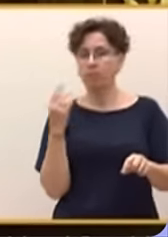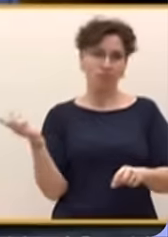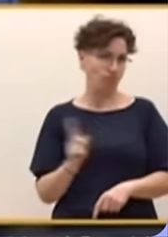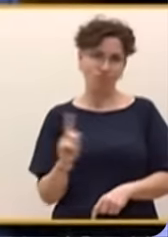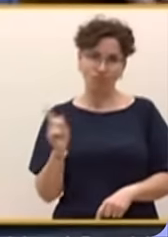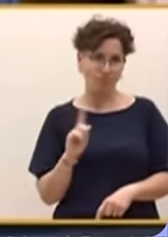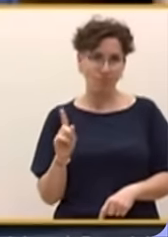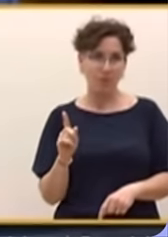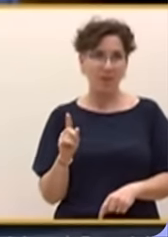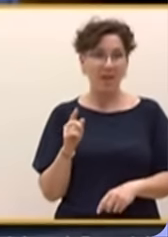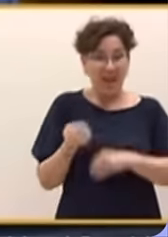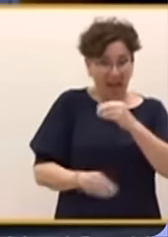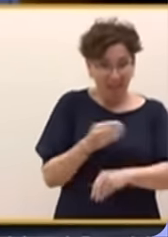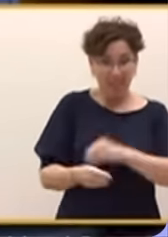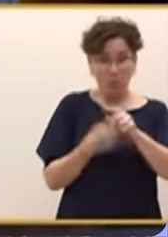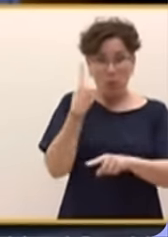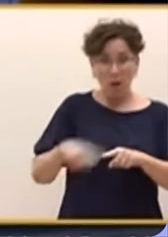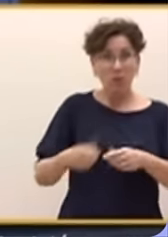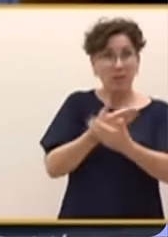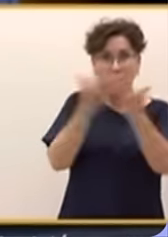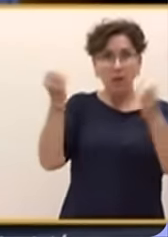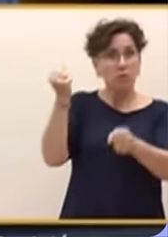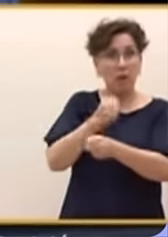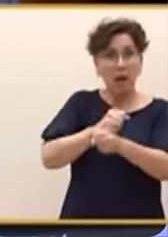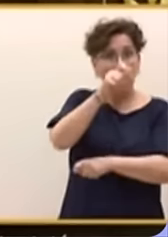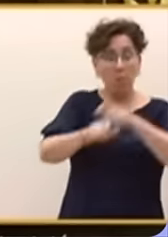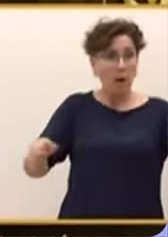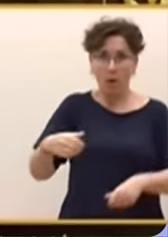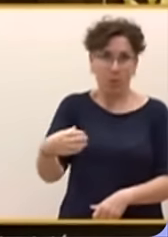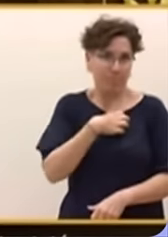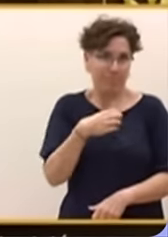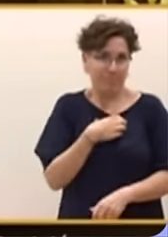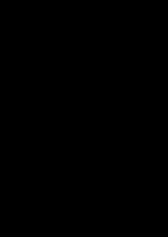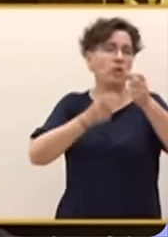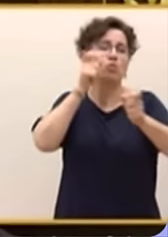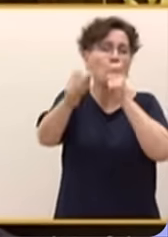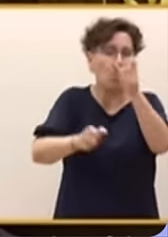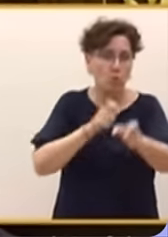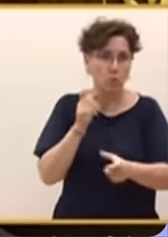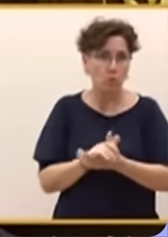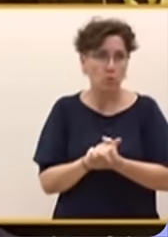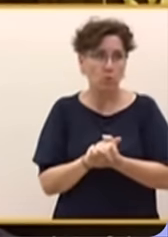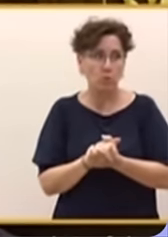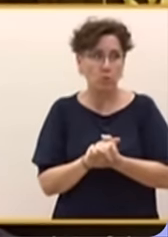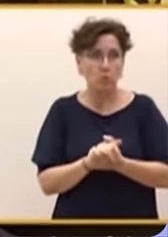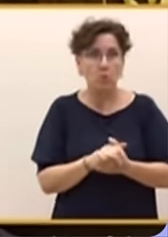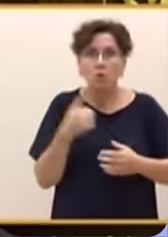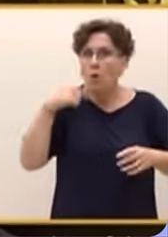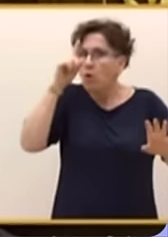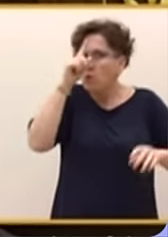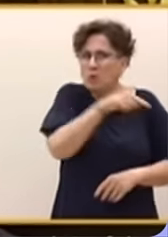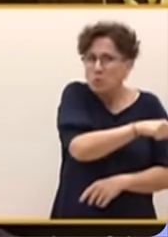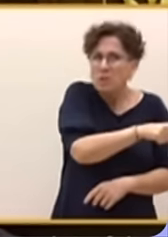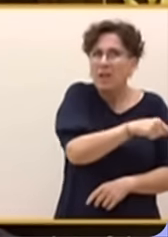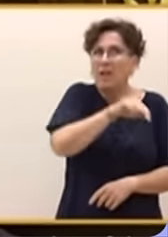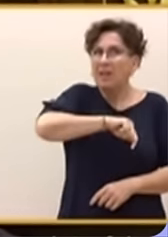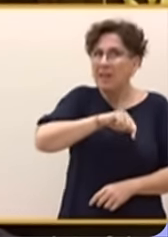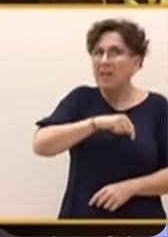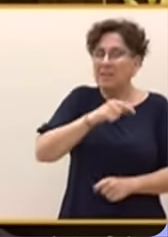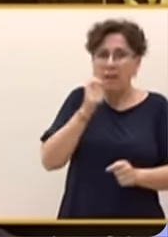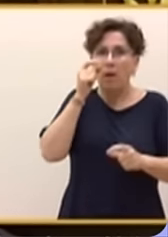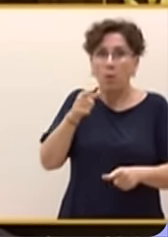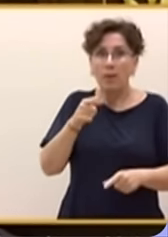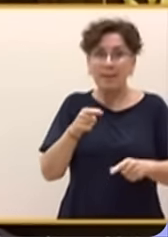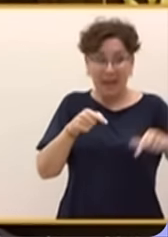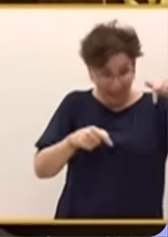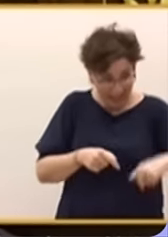no pueden tomar ninguno de los trabajadores de España. Que no pueden abandonar su puesto de trabajo y su puesto de responsabilidad. Usted no sé si es consciente de los insultos que en esta Cámara, desde